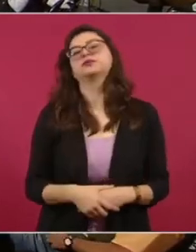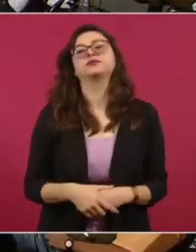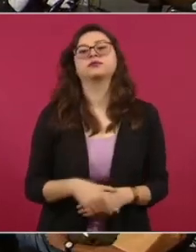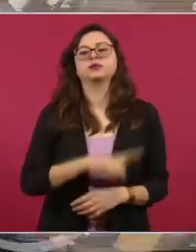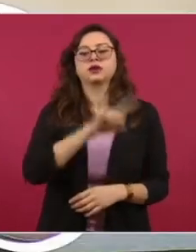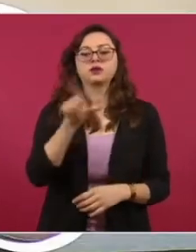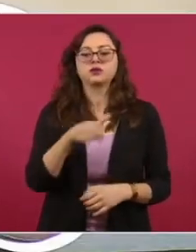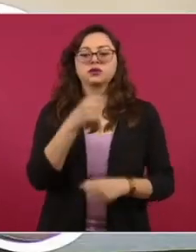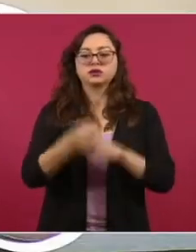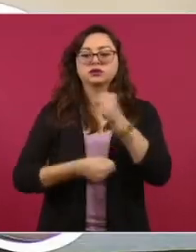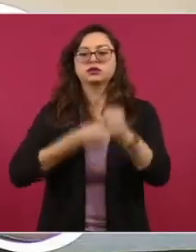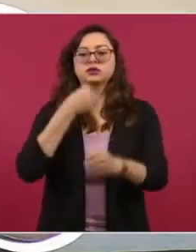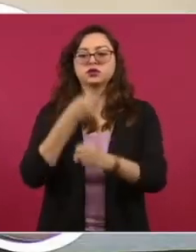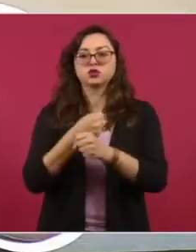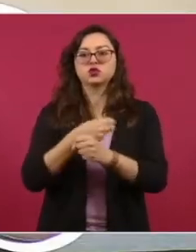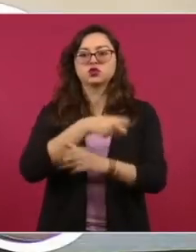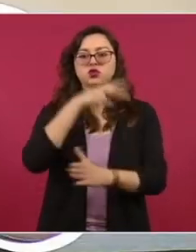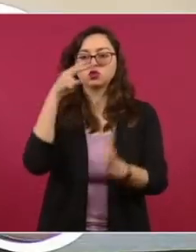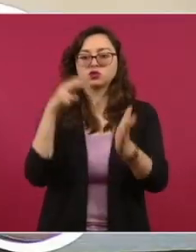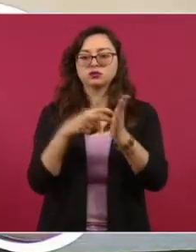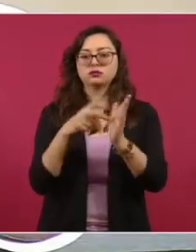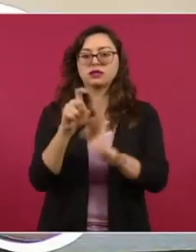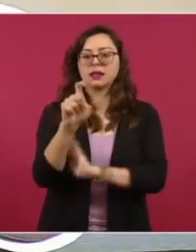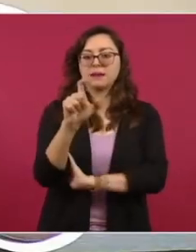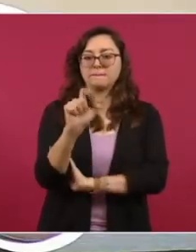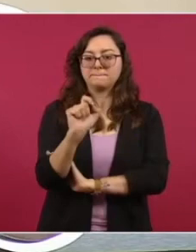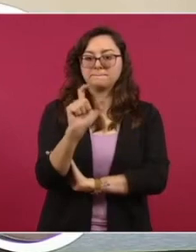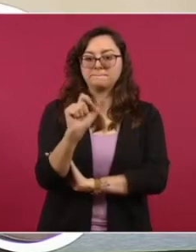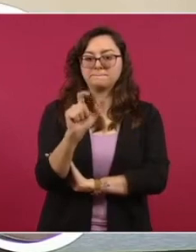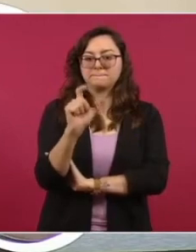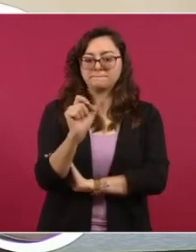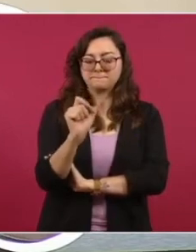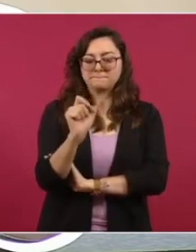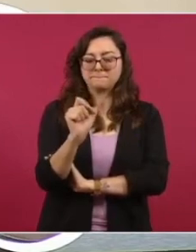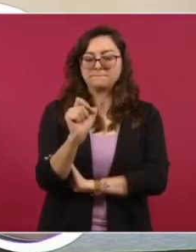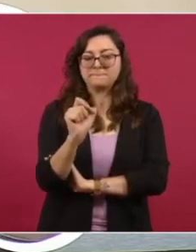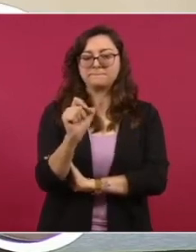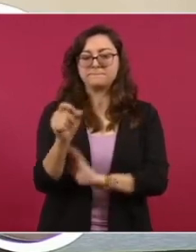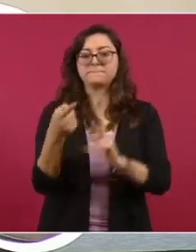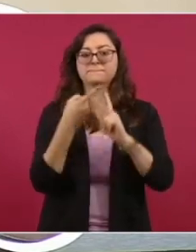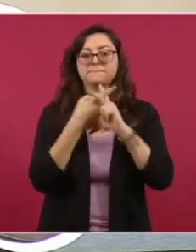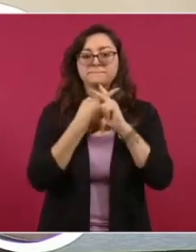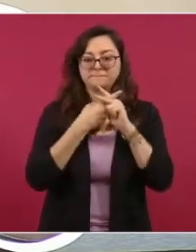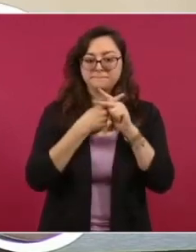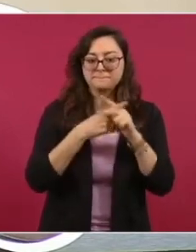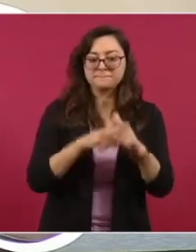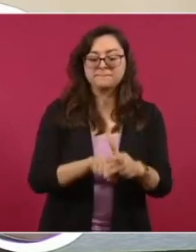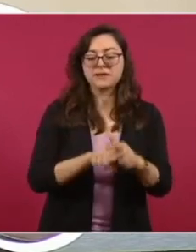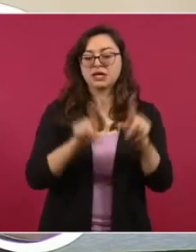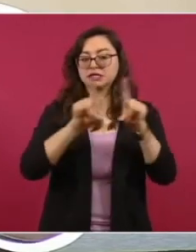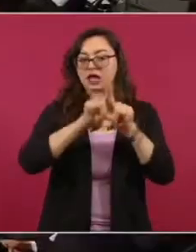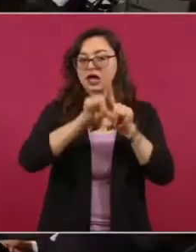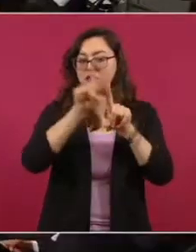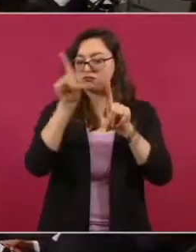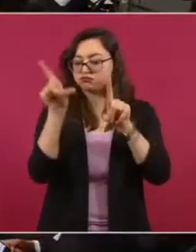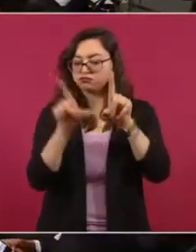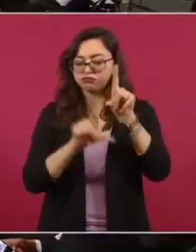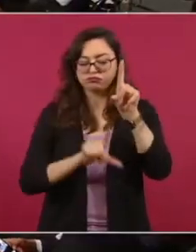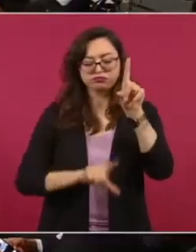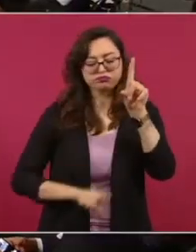de 2020, es cuando se empieza en el total de las 32 entidades